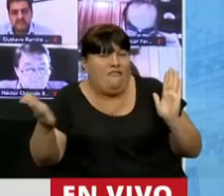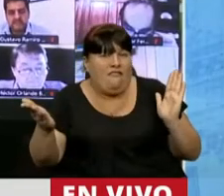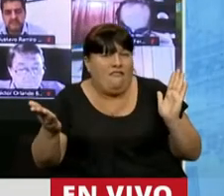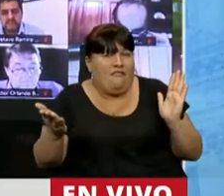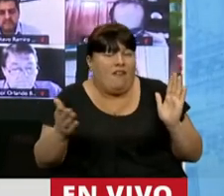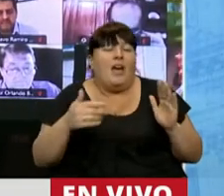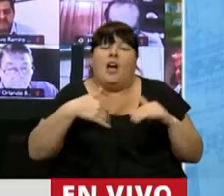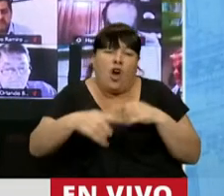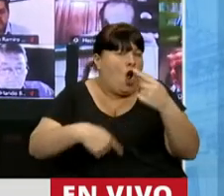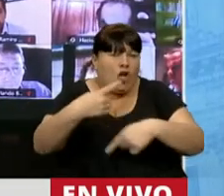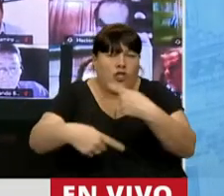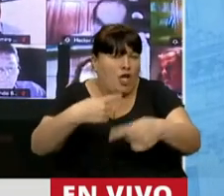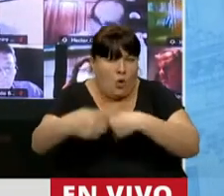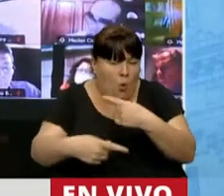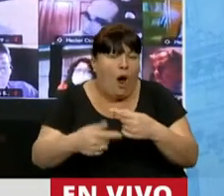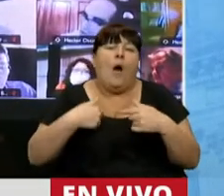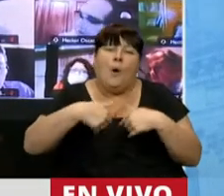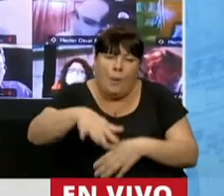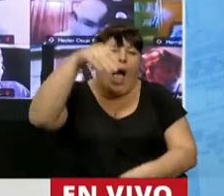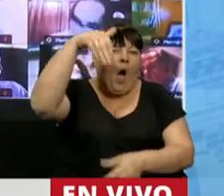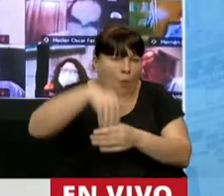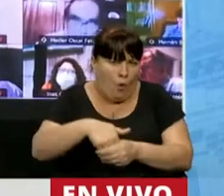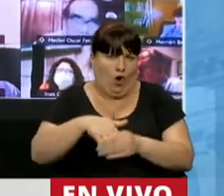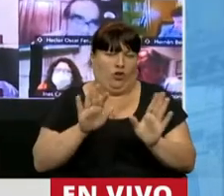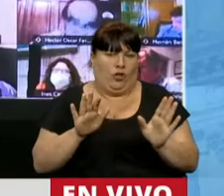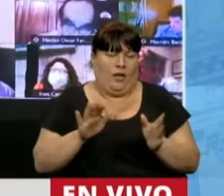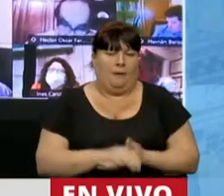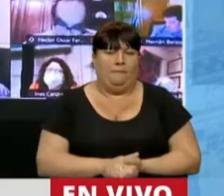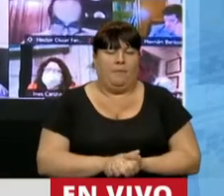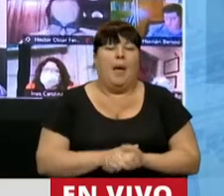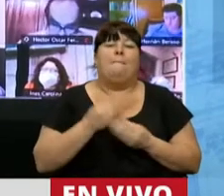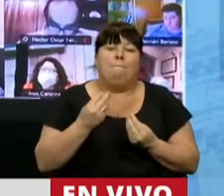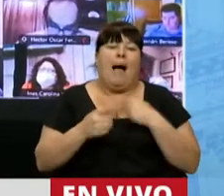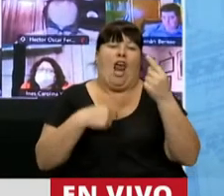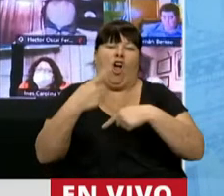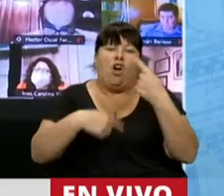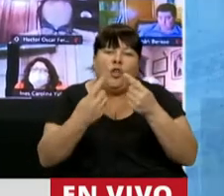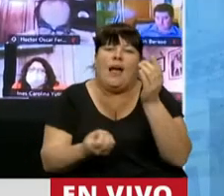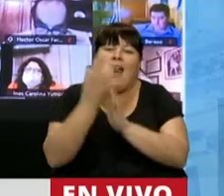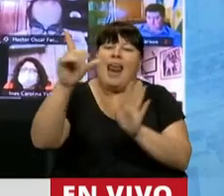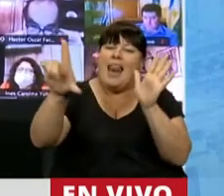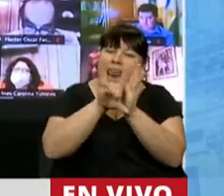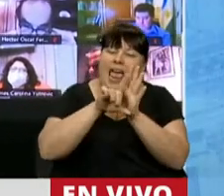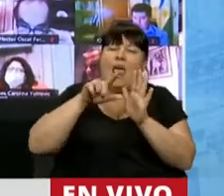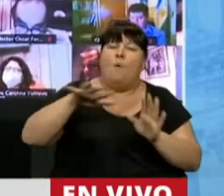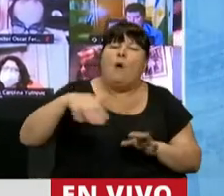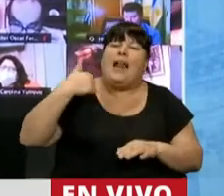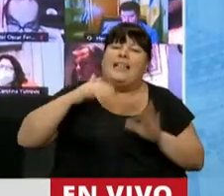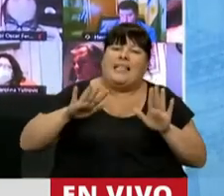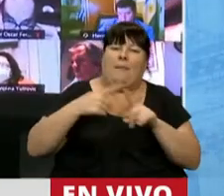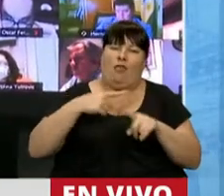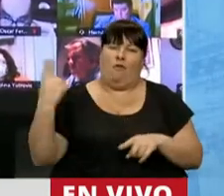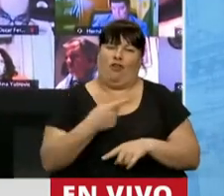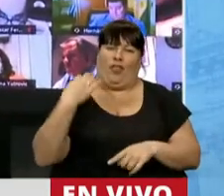y que vamos a seguir adelante y que lo vamos a votar para seguir haciendo las normas que el pueblo argentino espera de